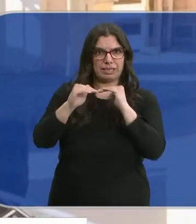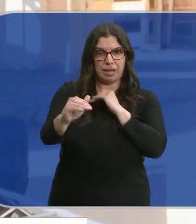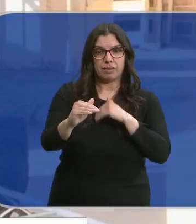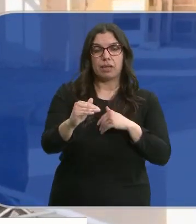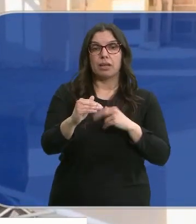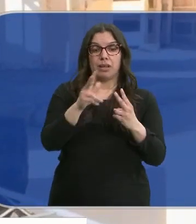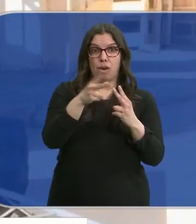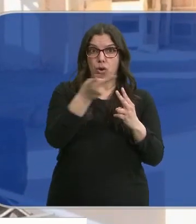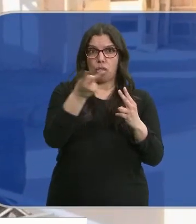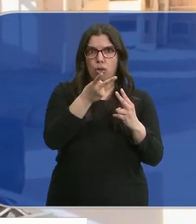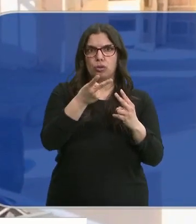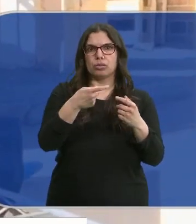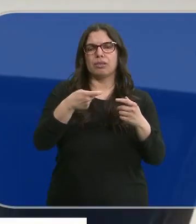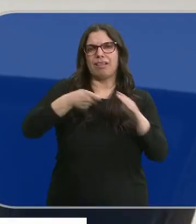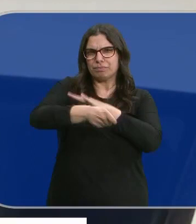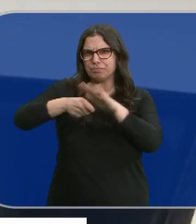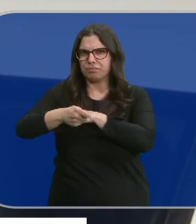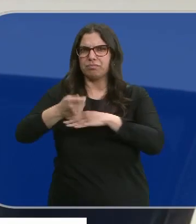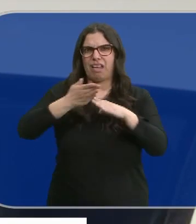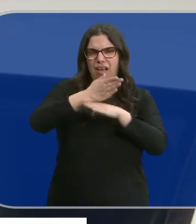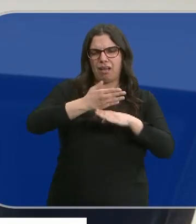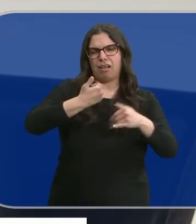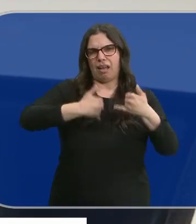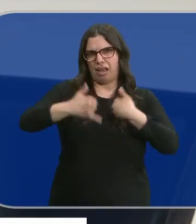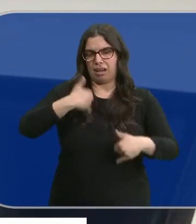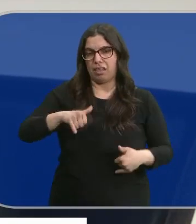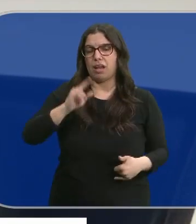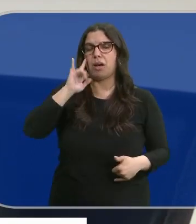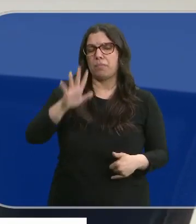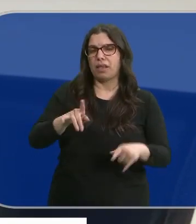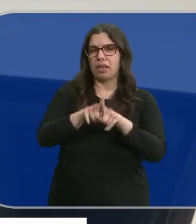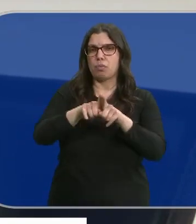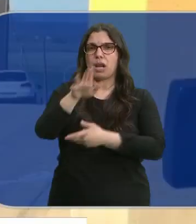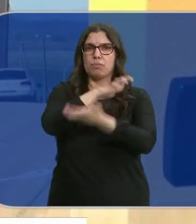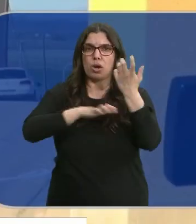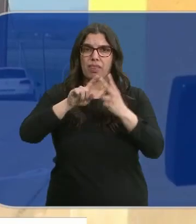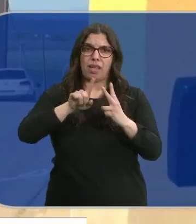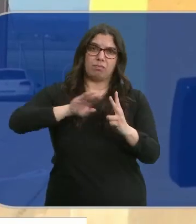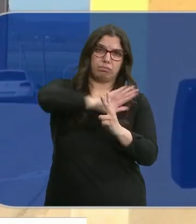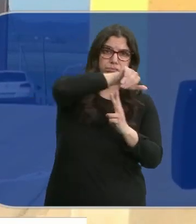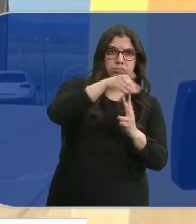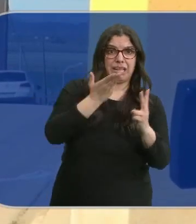presentan heridas de arma blanca. El suceso se investiga como posible caso de violencia vicaria y de género.